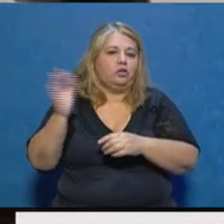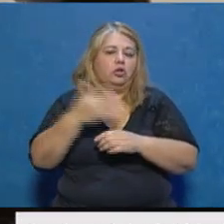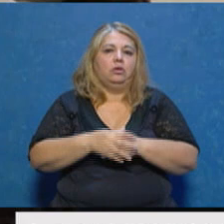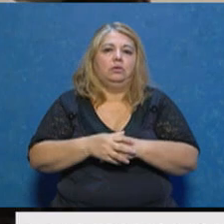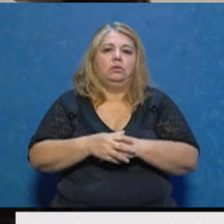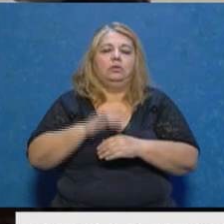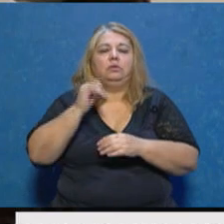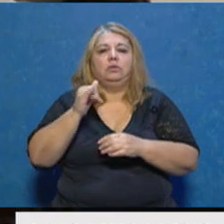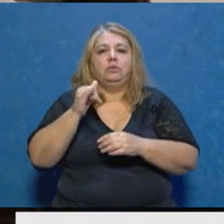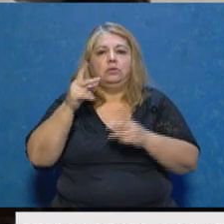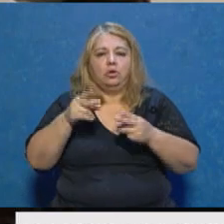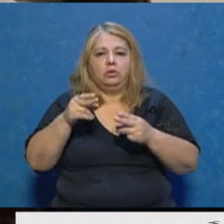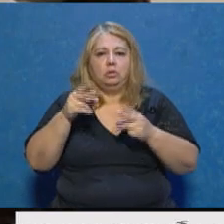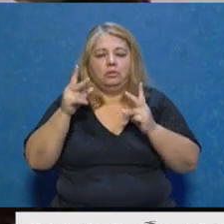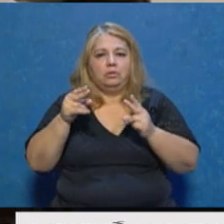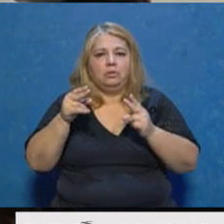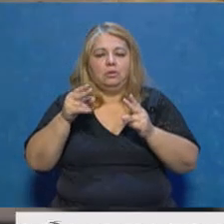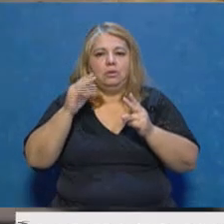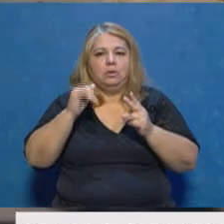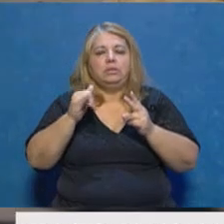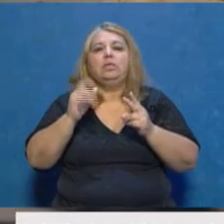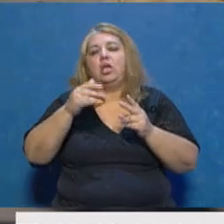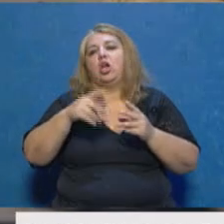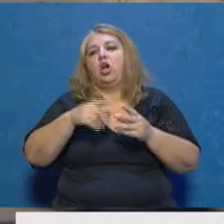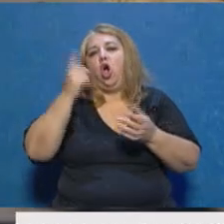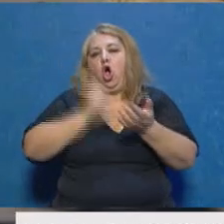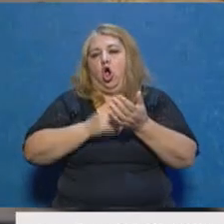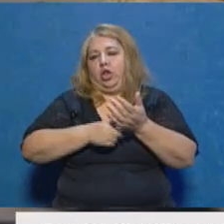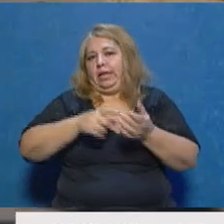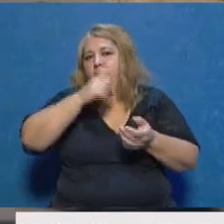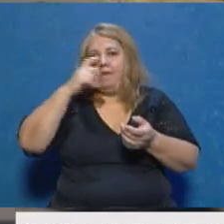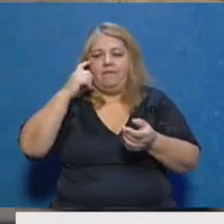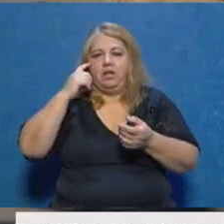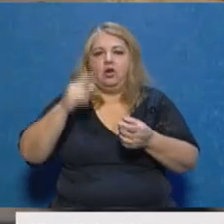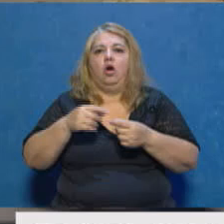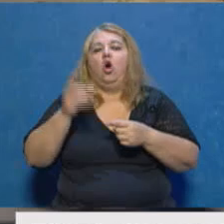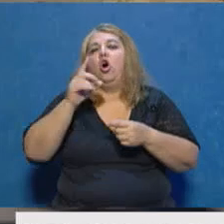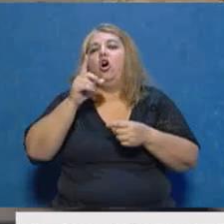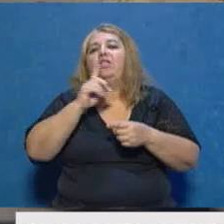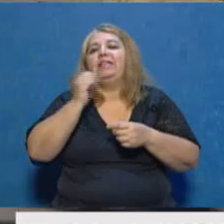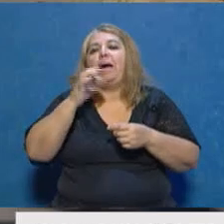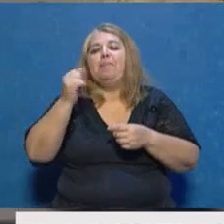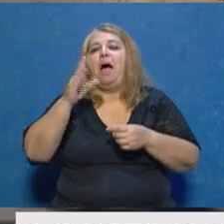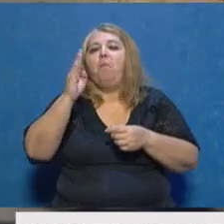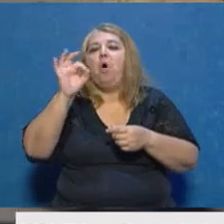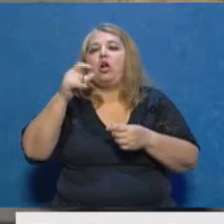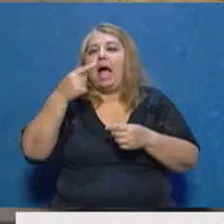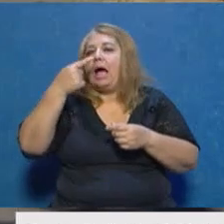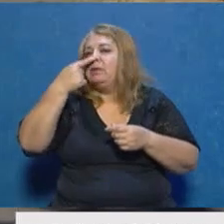de que obligábamos el uso de barbijo, o comúnmente, como se conoce, tapabocas, que es boca y nariz,